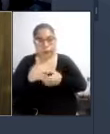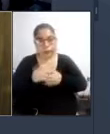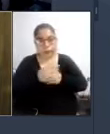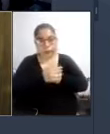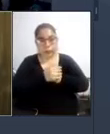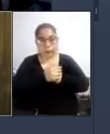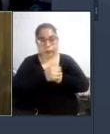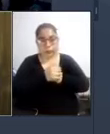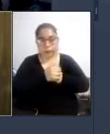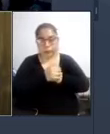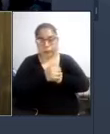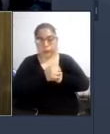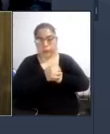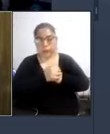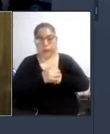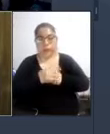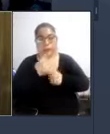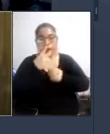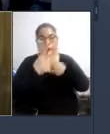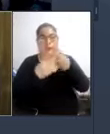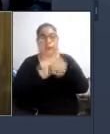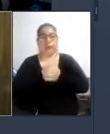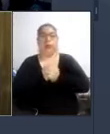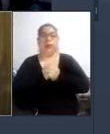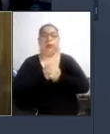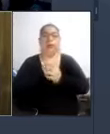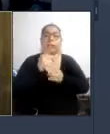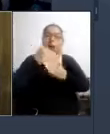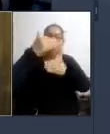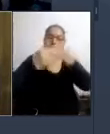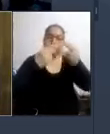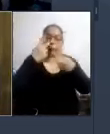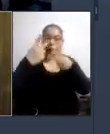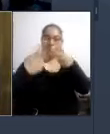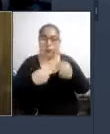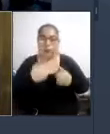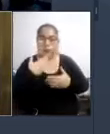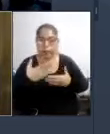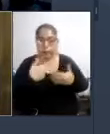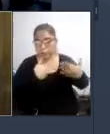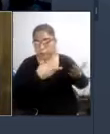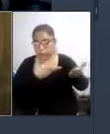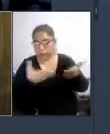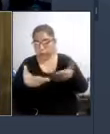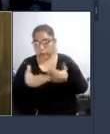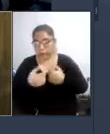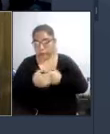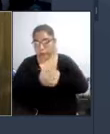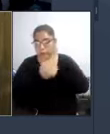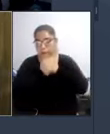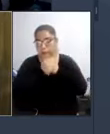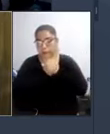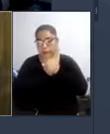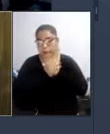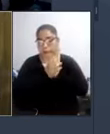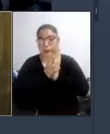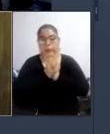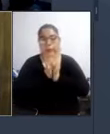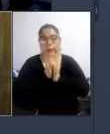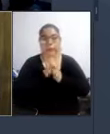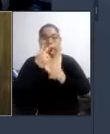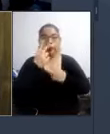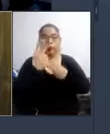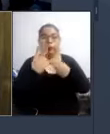mucho espero que nos sigamos viendo y me tienen a su disposición un fuerte abrazo para todos y muchas